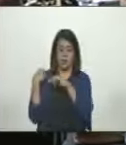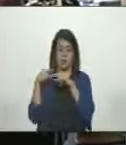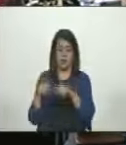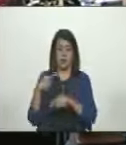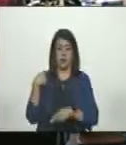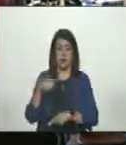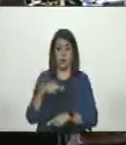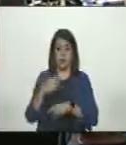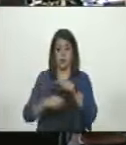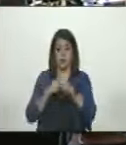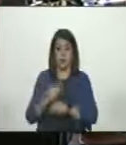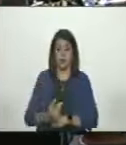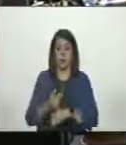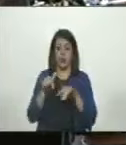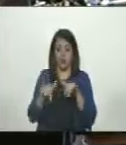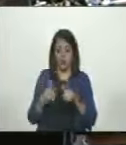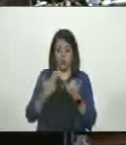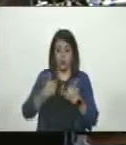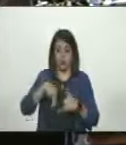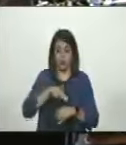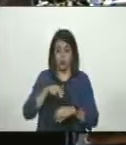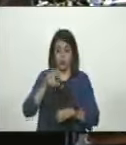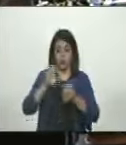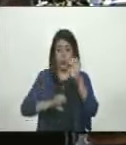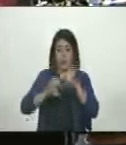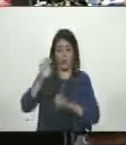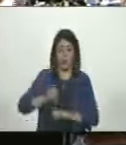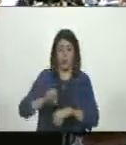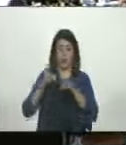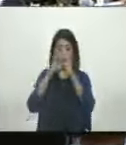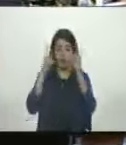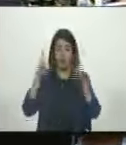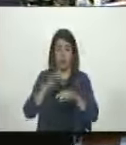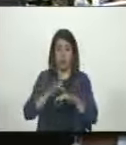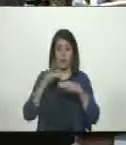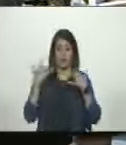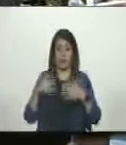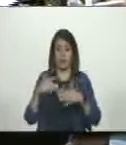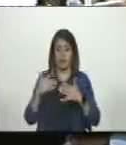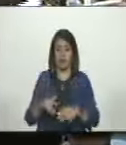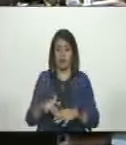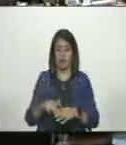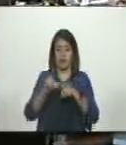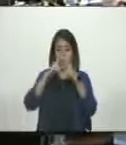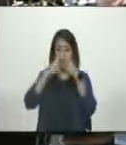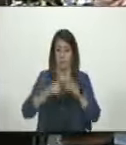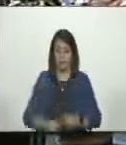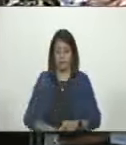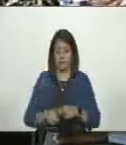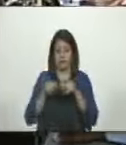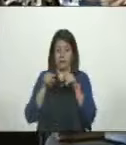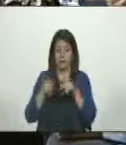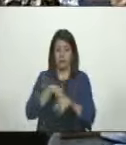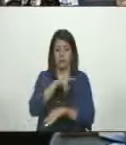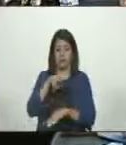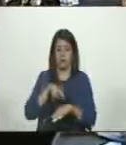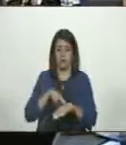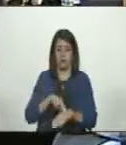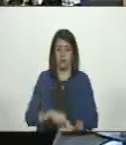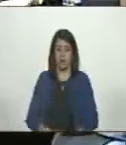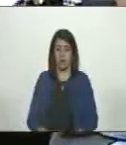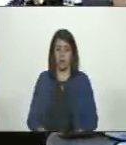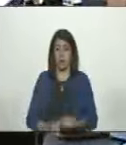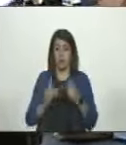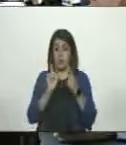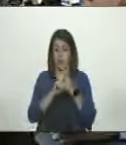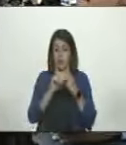que tenemos que dar nosotros a la hora de analizar y debatir un tema tan delicado como es el presupuesto nacional. Eso